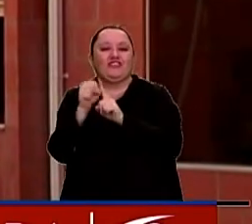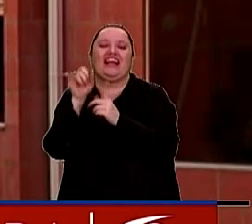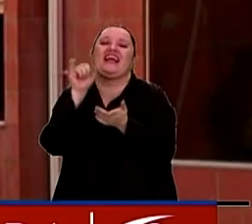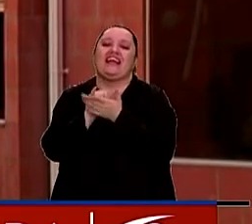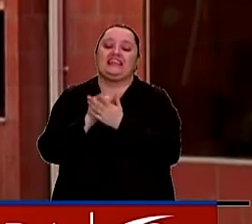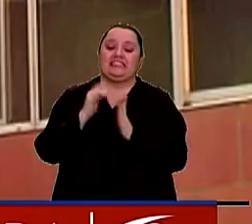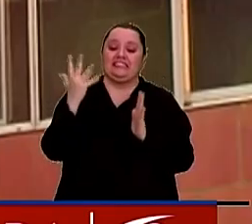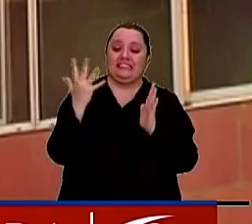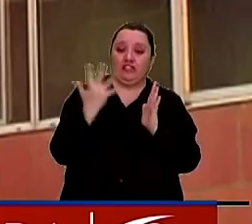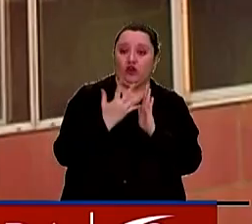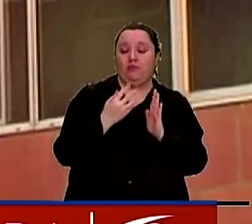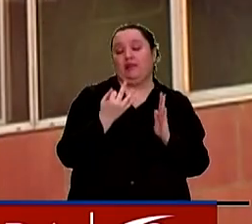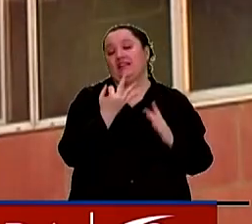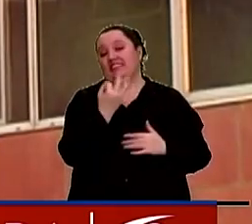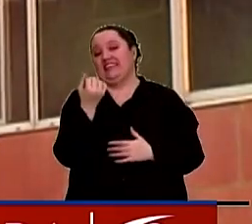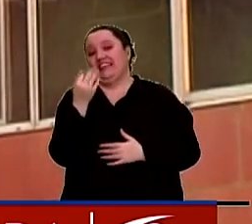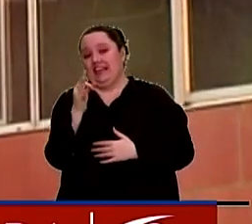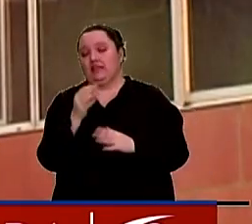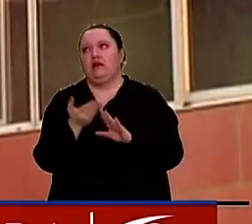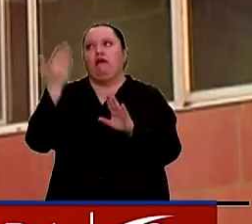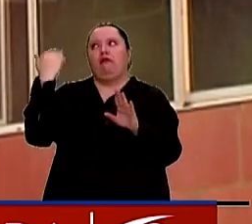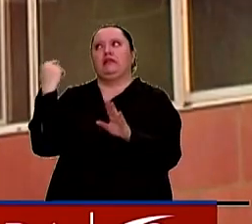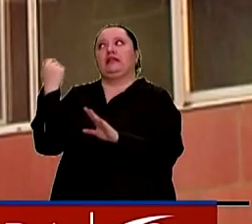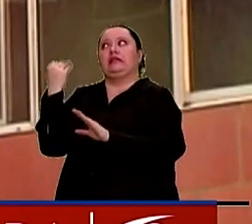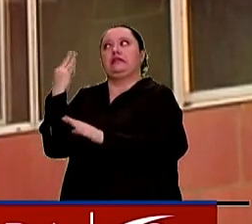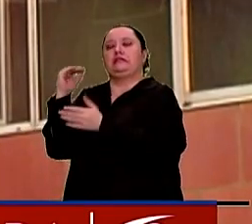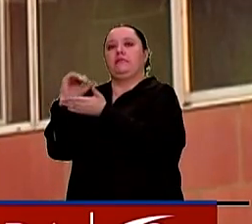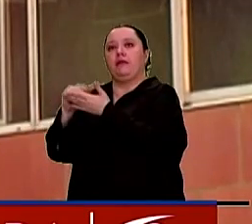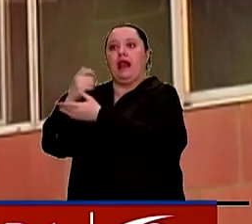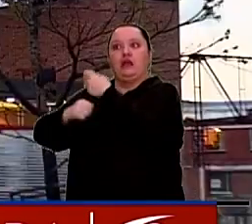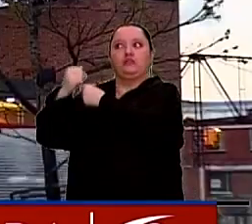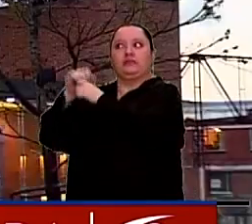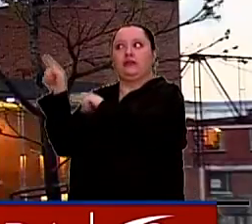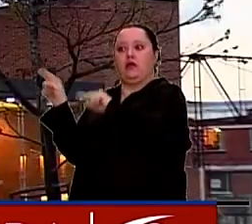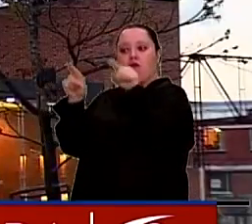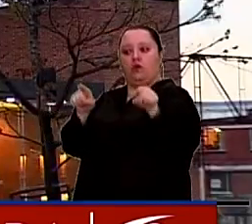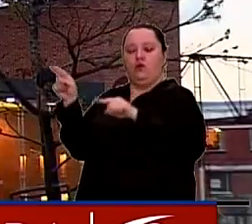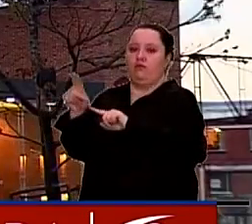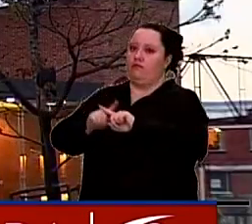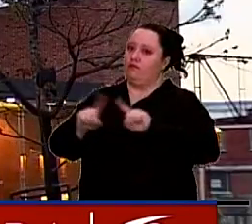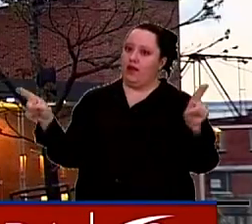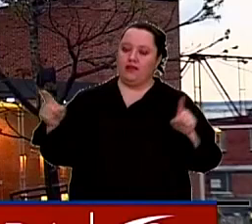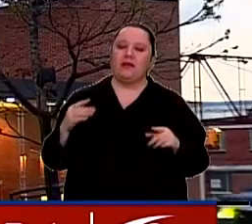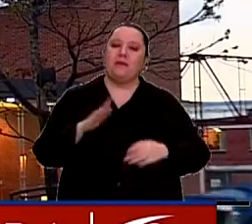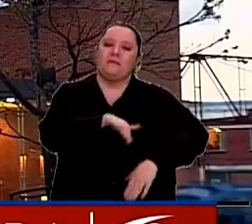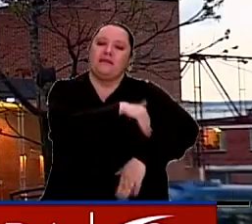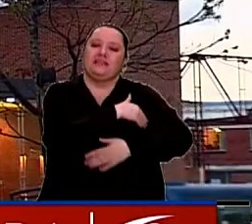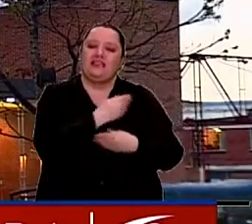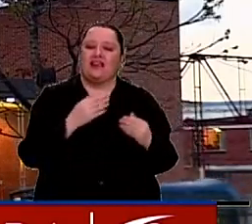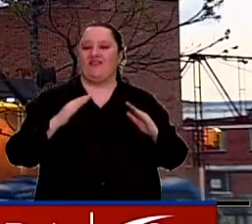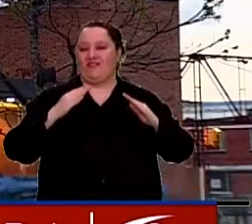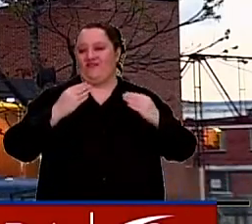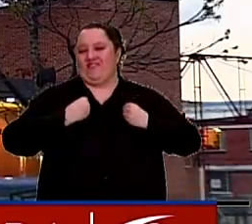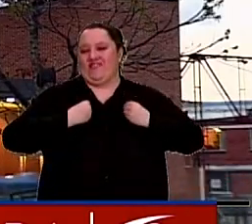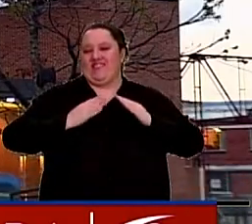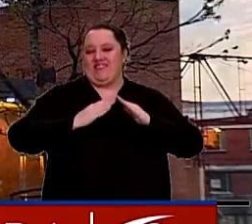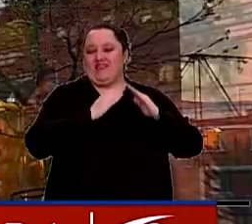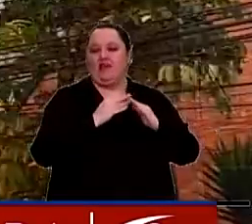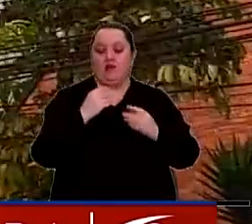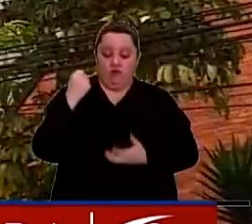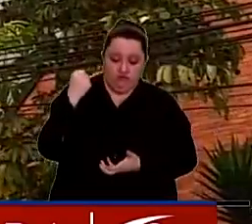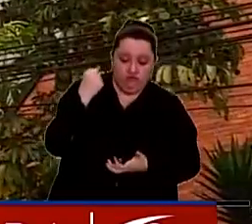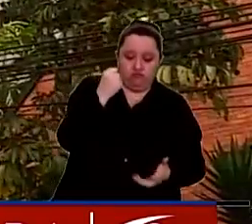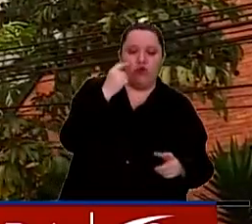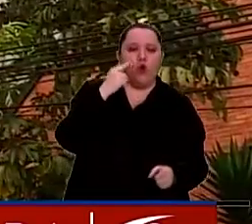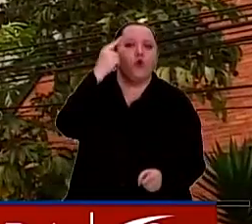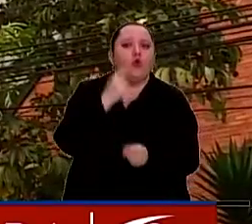.613 unidades frente a más de 13.000 en el mismo periodo del año pasado. El Ministerio de Vivienda concertó un gran paquete de financiación para garantizar